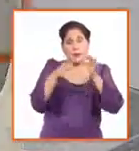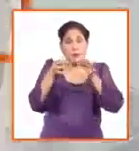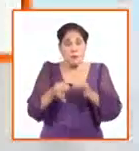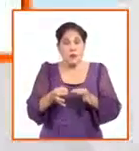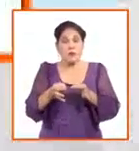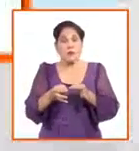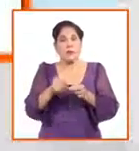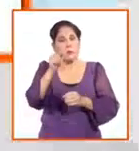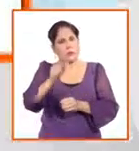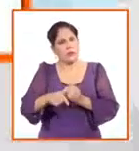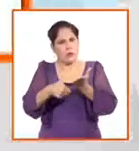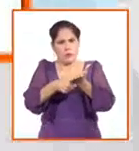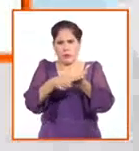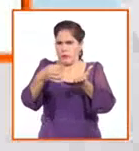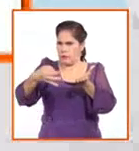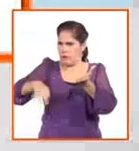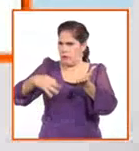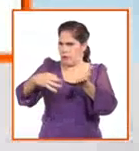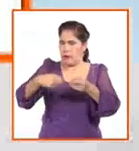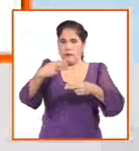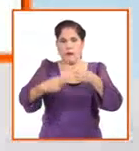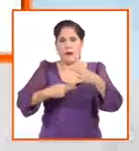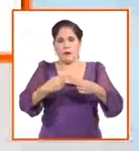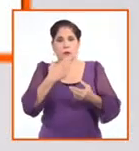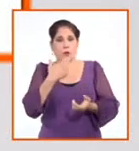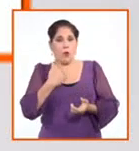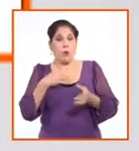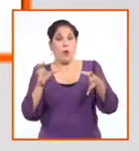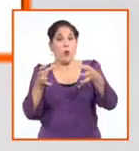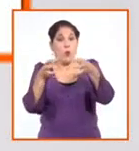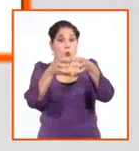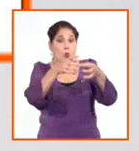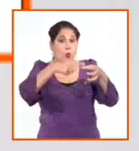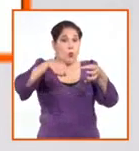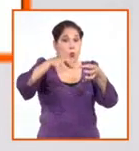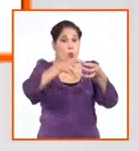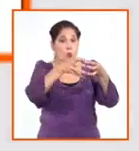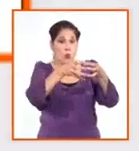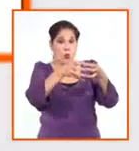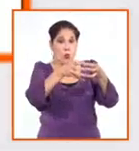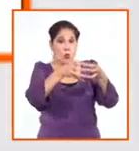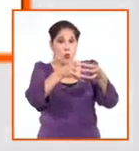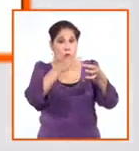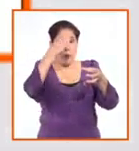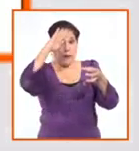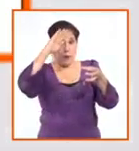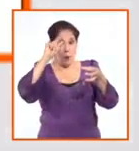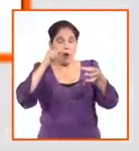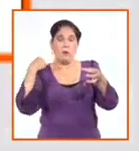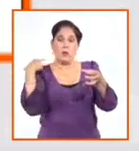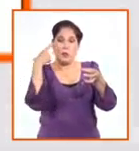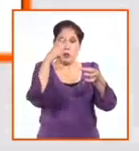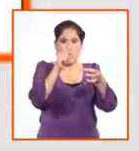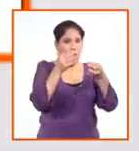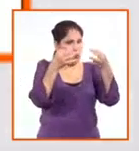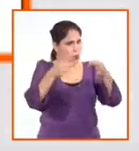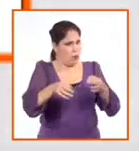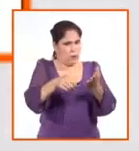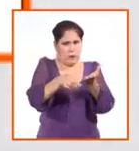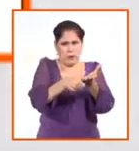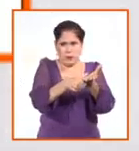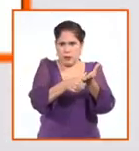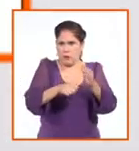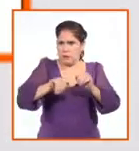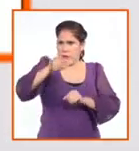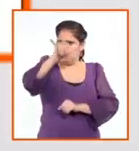irregular que se origina a partir de que grupo de nuestros cubanos viajando, de ciudadanos cubanos viajando, se incorporan para